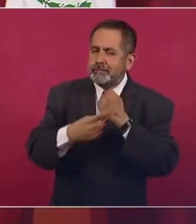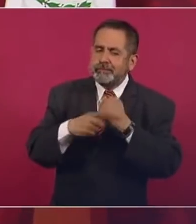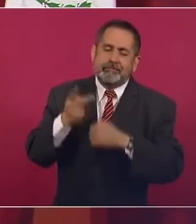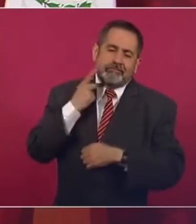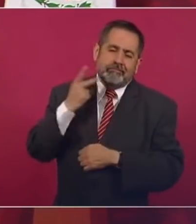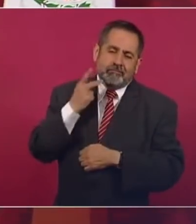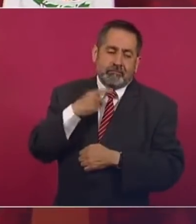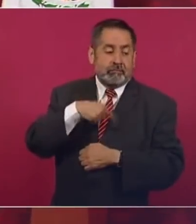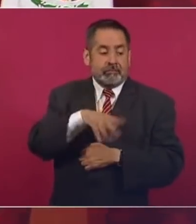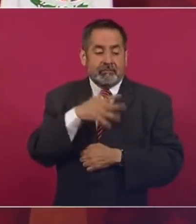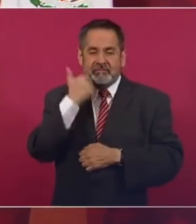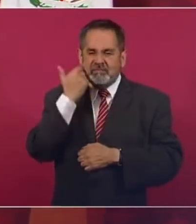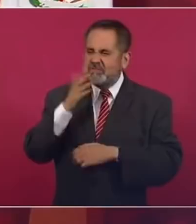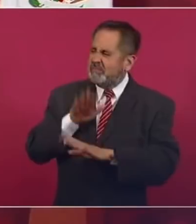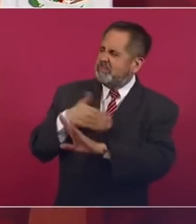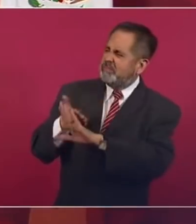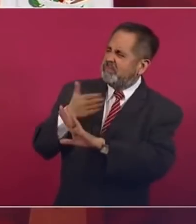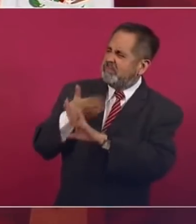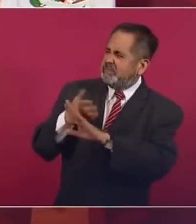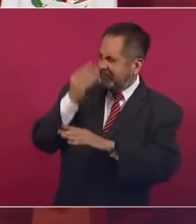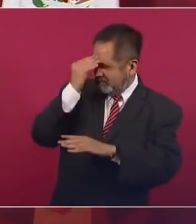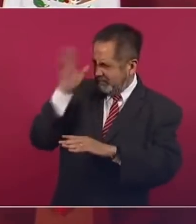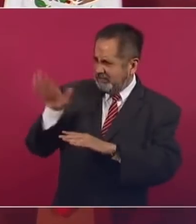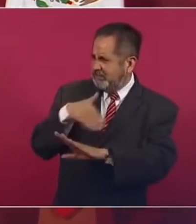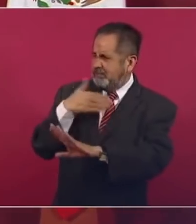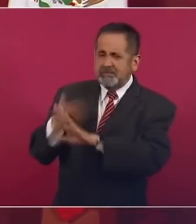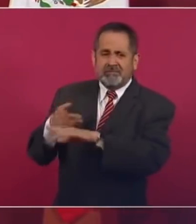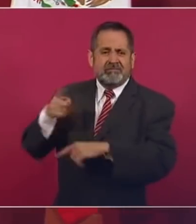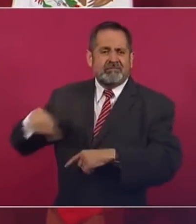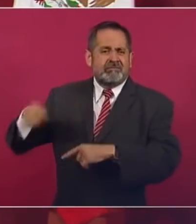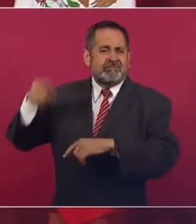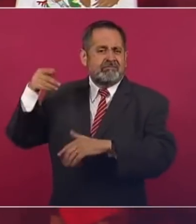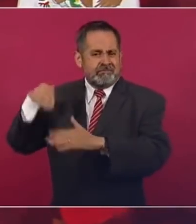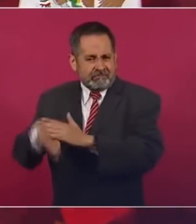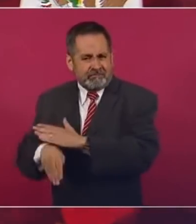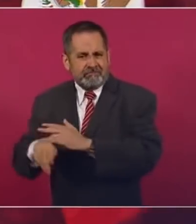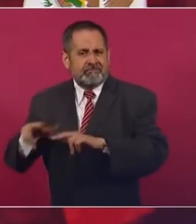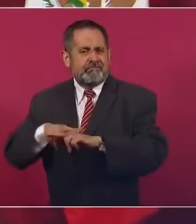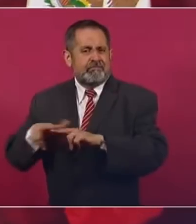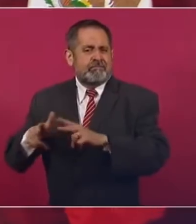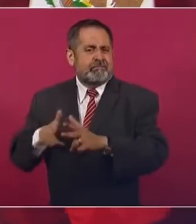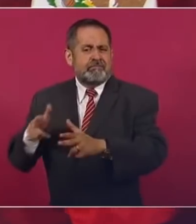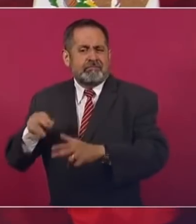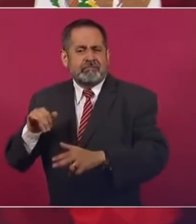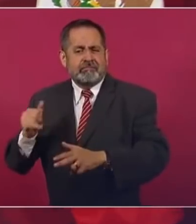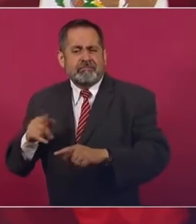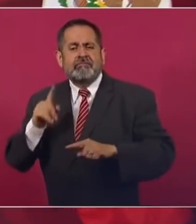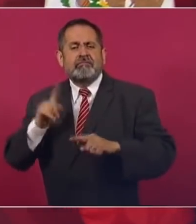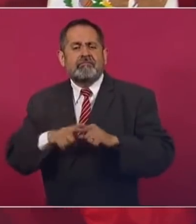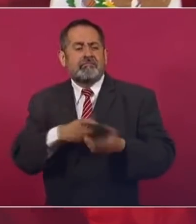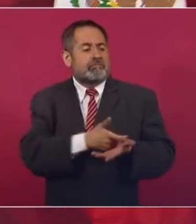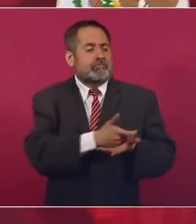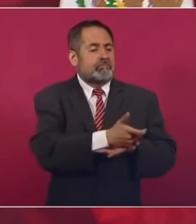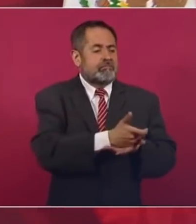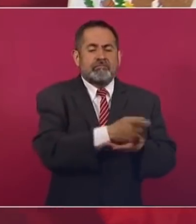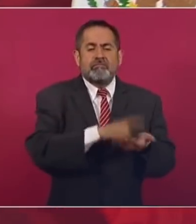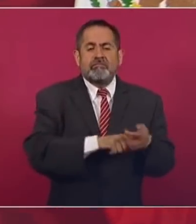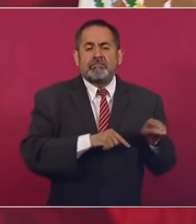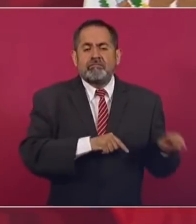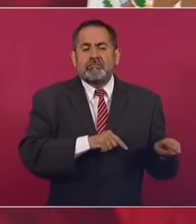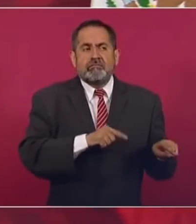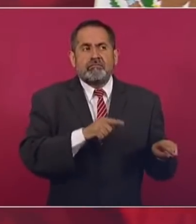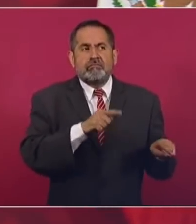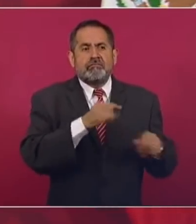una campaña en contra del Trenmash, financiada por organismos